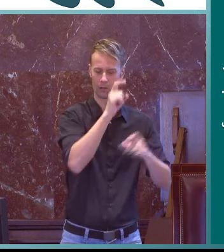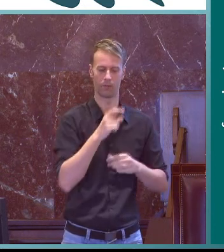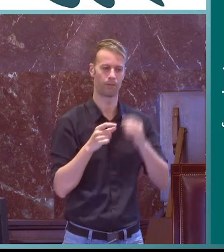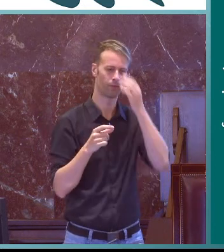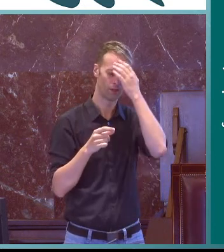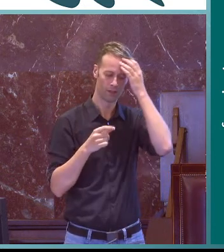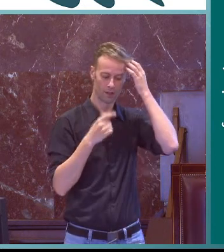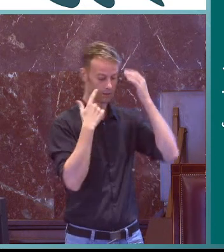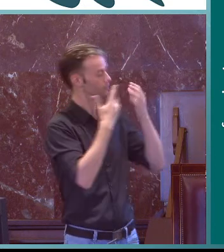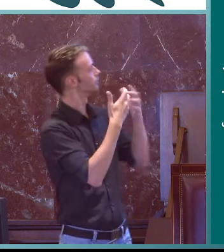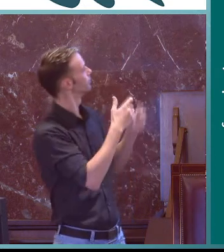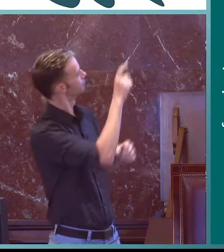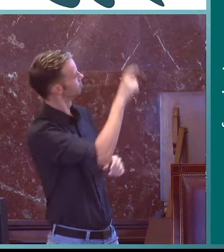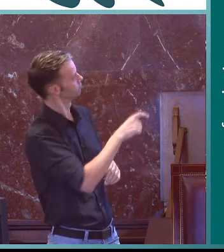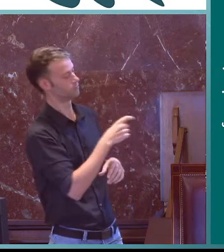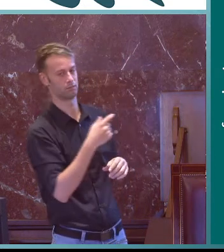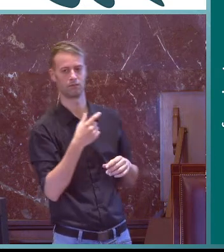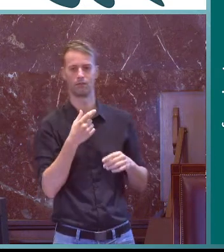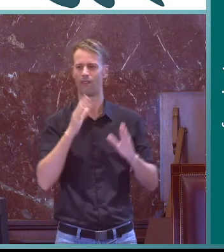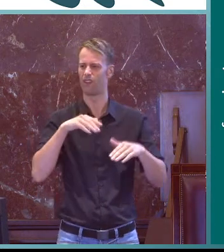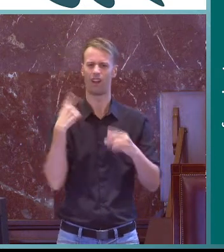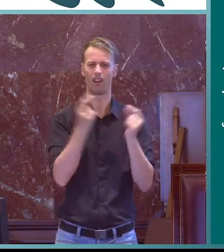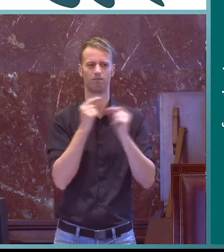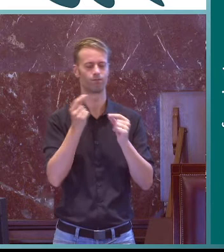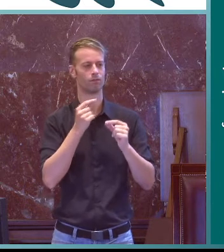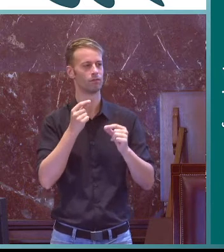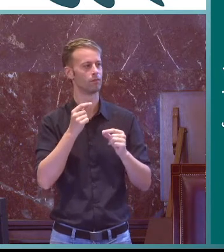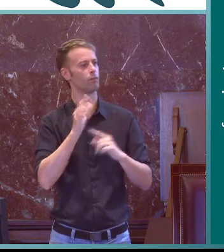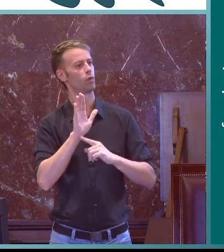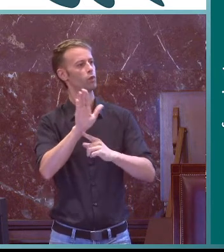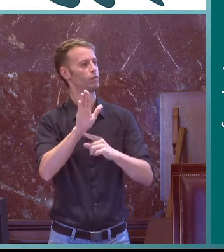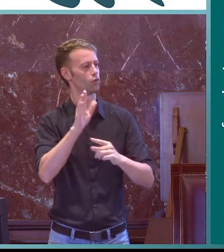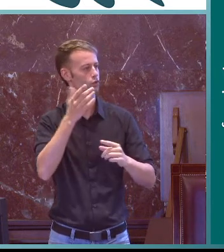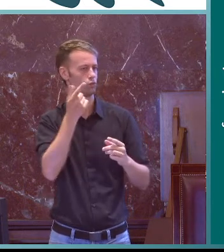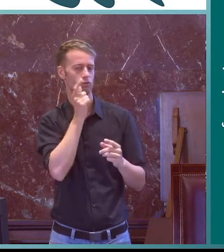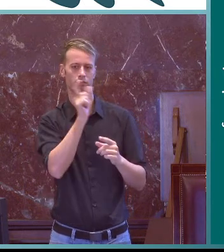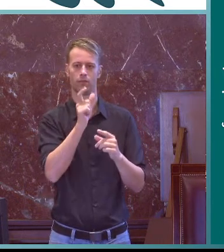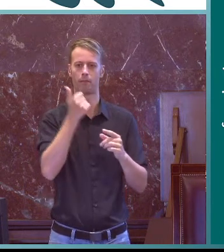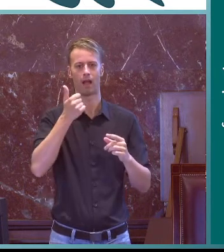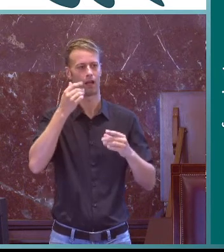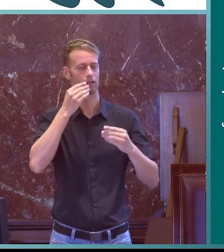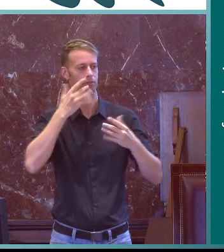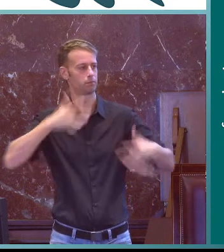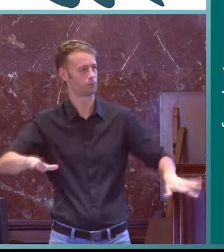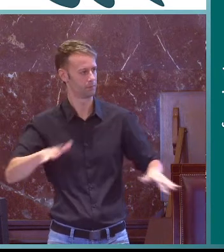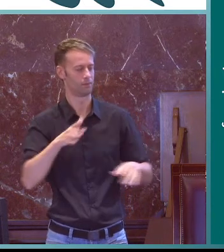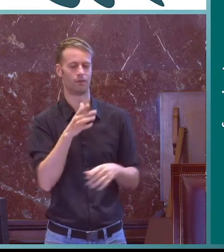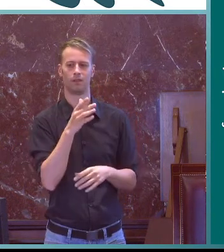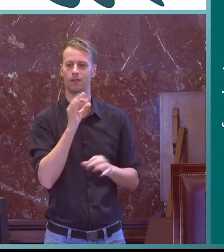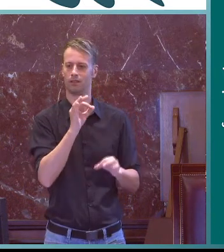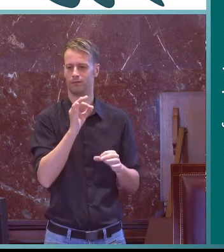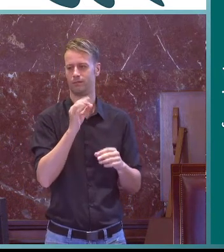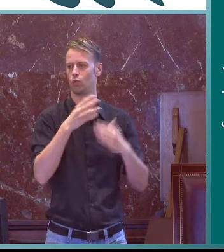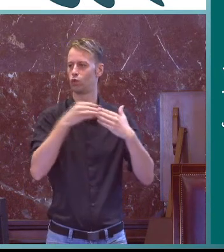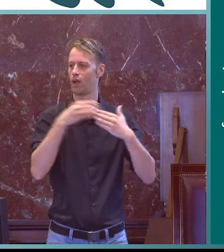situaciones fuera del sistema educativo. Por eso lo de transversal. Y en ese debate surgió la propuesta